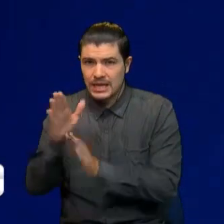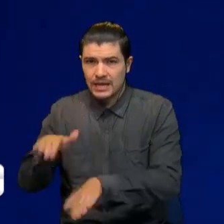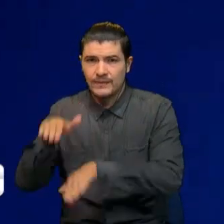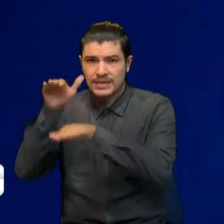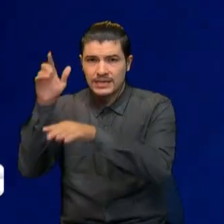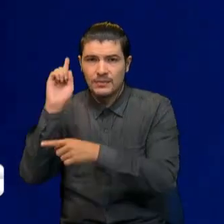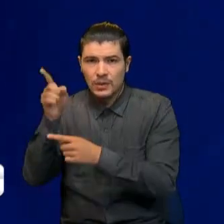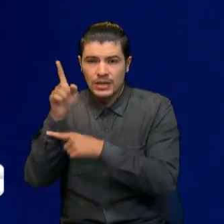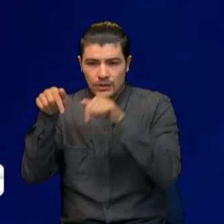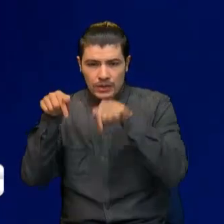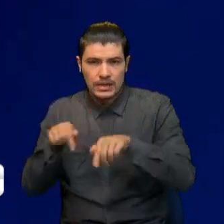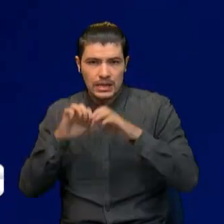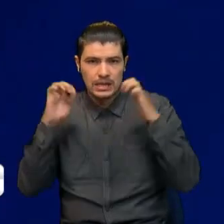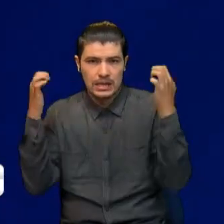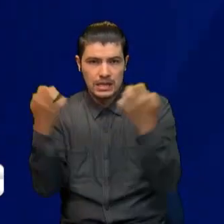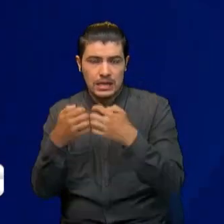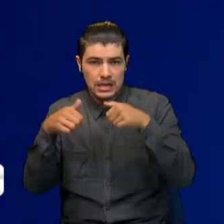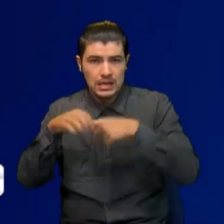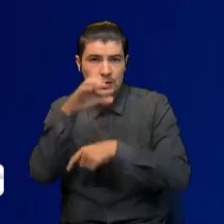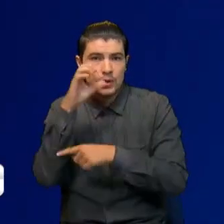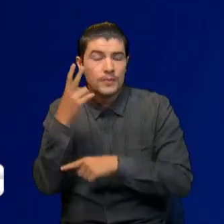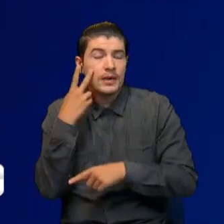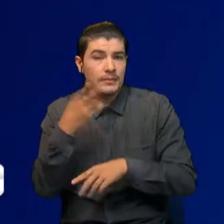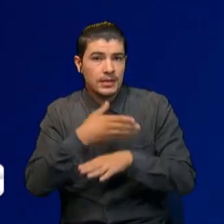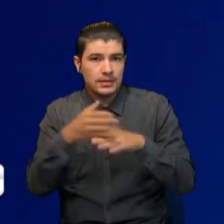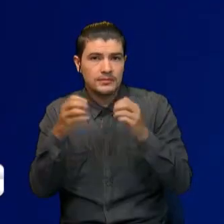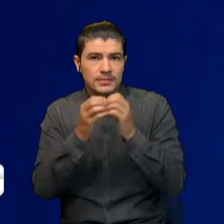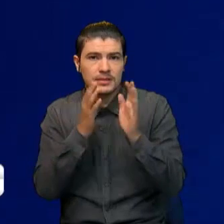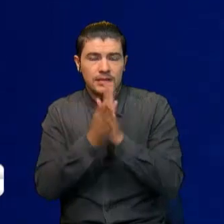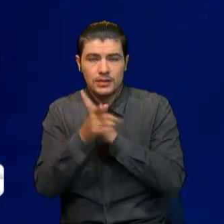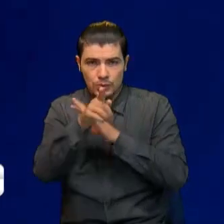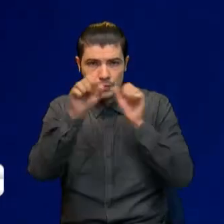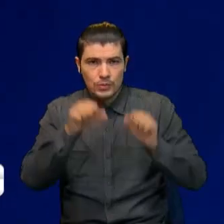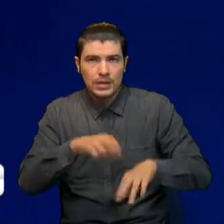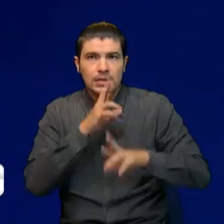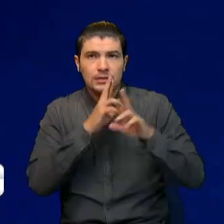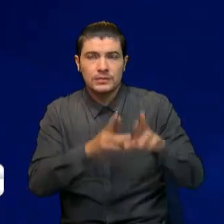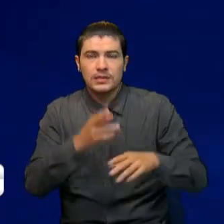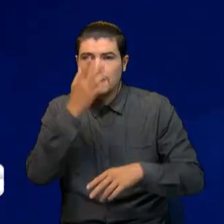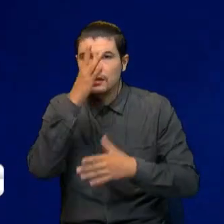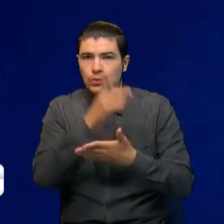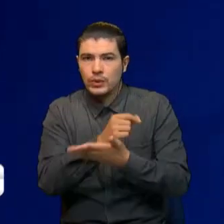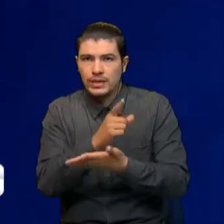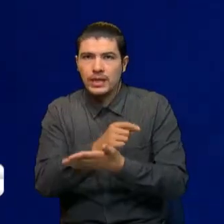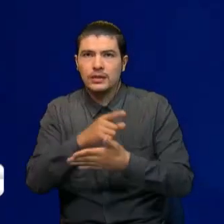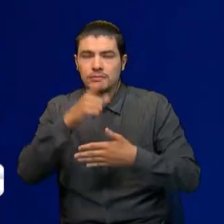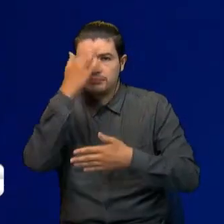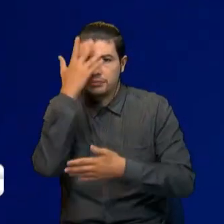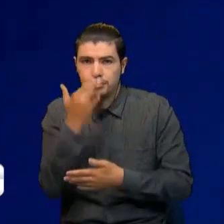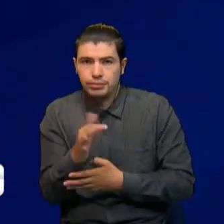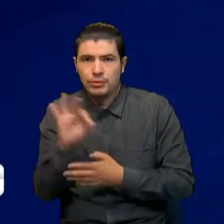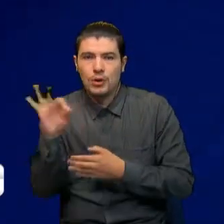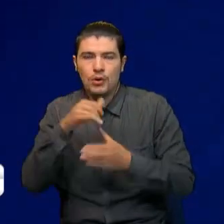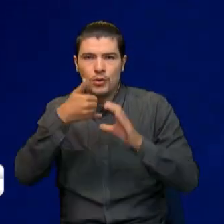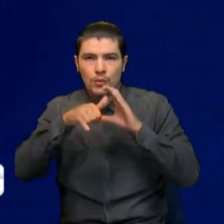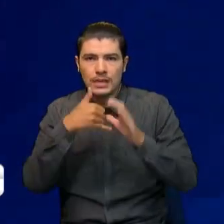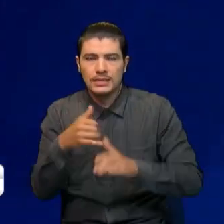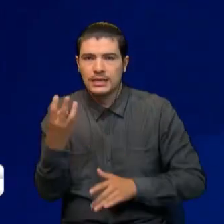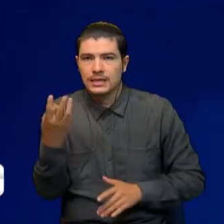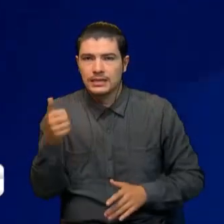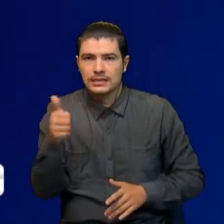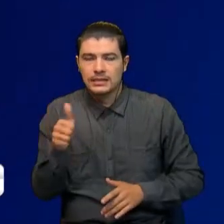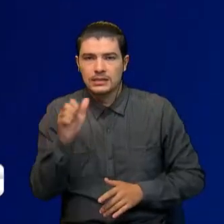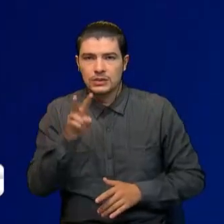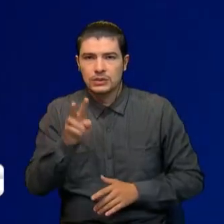encontrar en arroba noticias tro. En Facebook estamos como canal tro. Y nos pueden escribir a nuestra línea de WhatsApp al 310-245